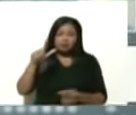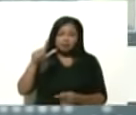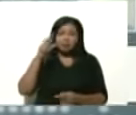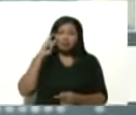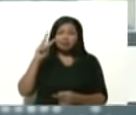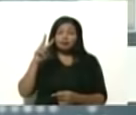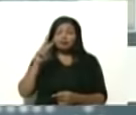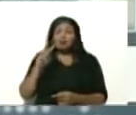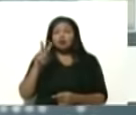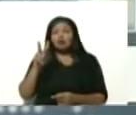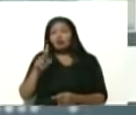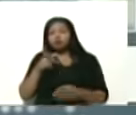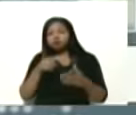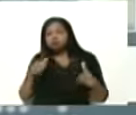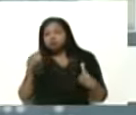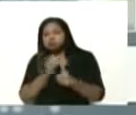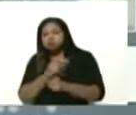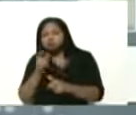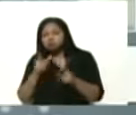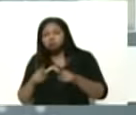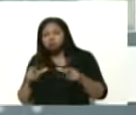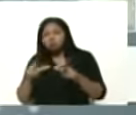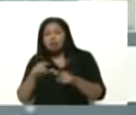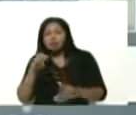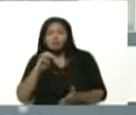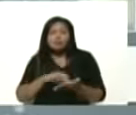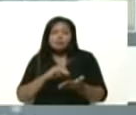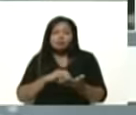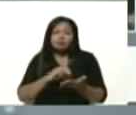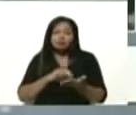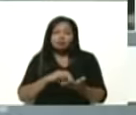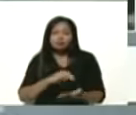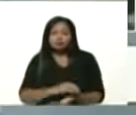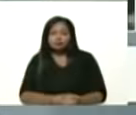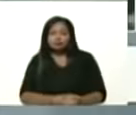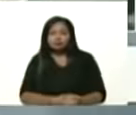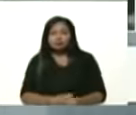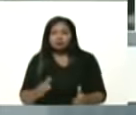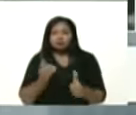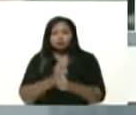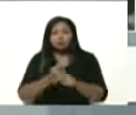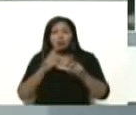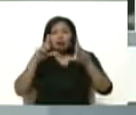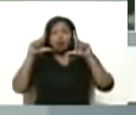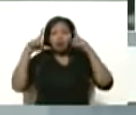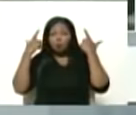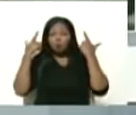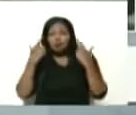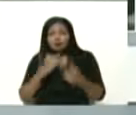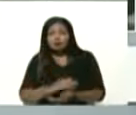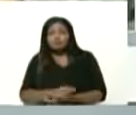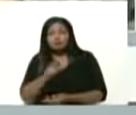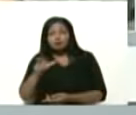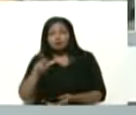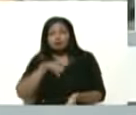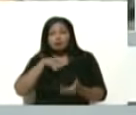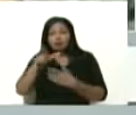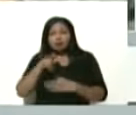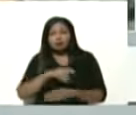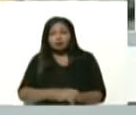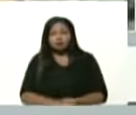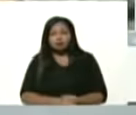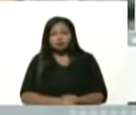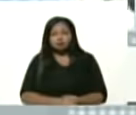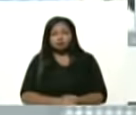En los valles del Tui la detectamos. Y también la detectamos en la Guaira, con motivo de gente que ha llegado del exterior.